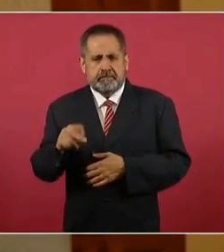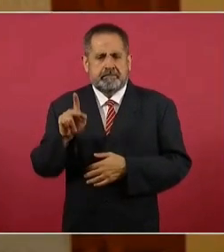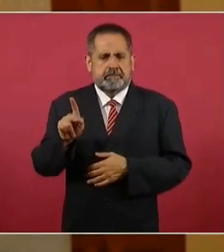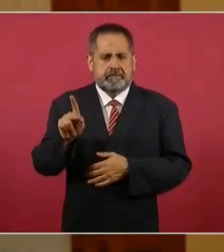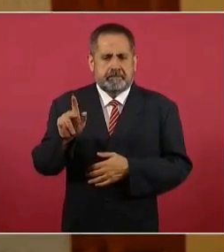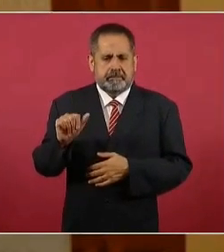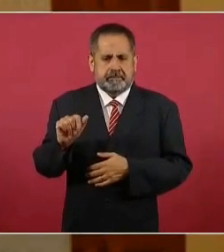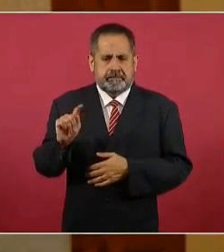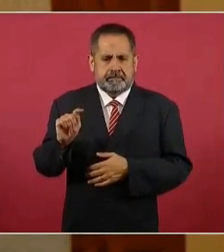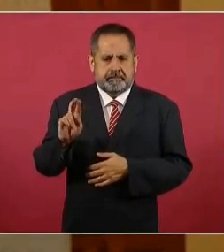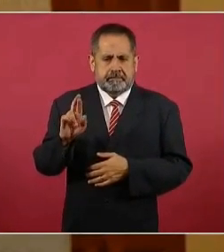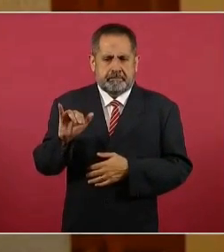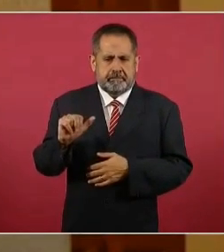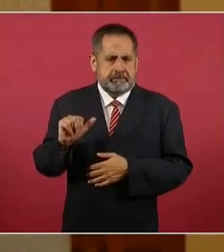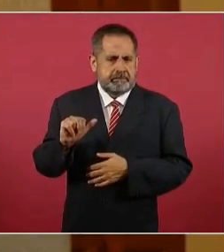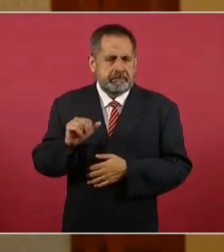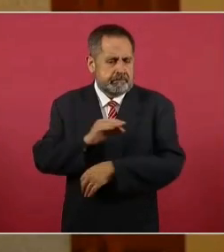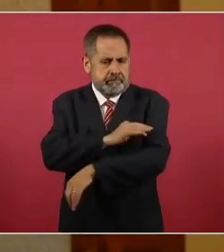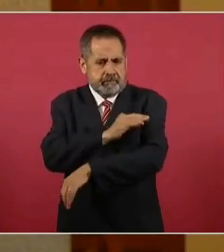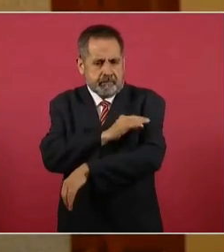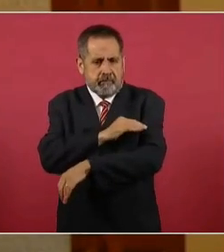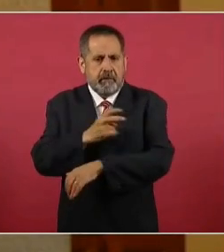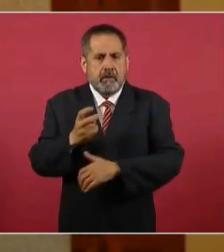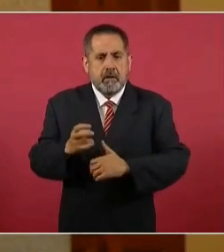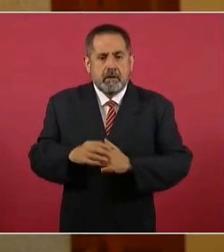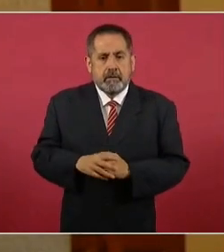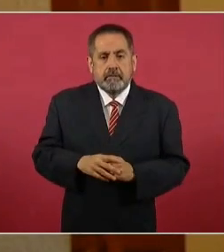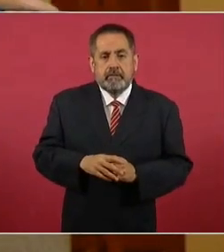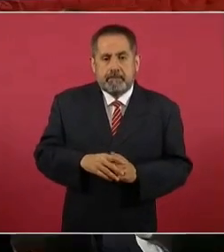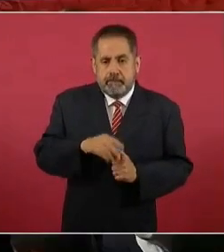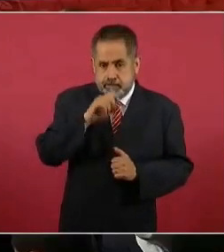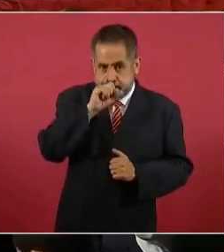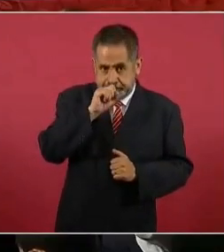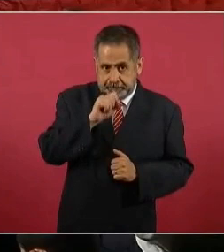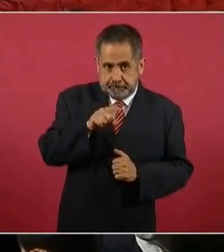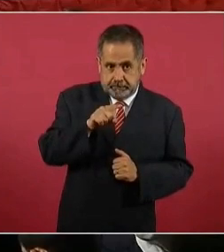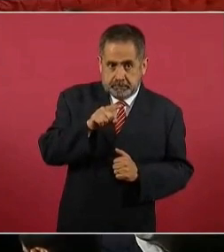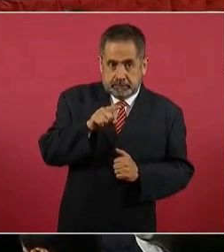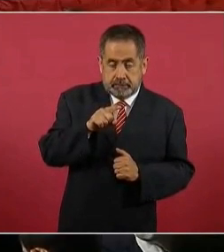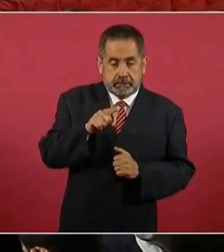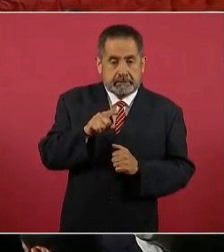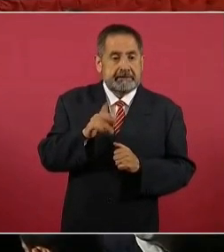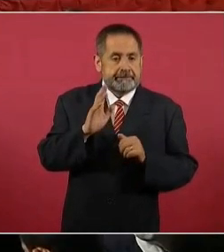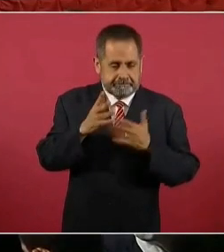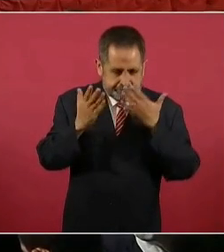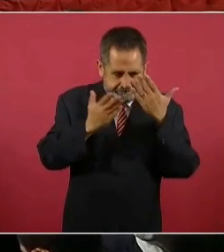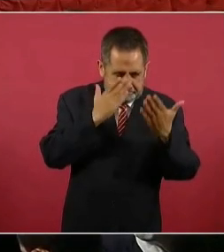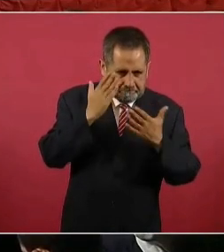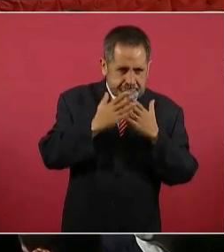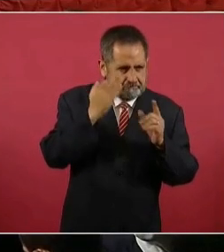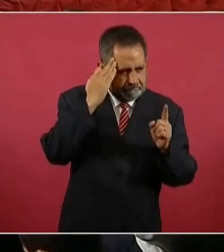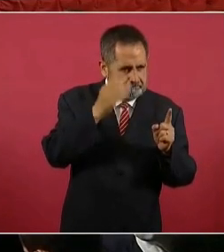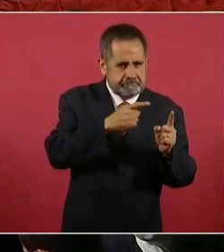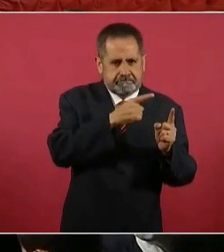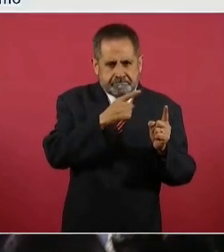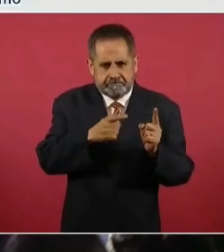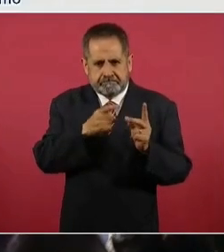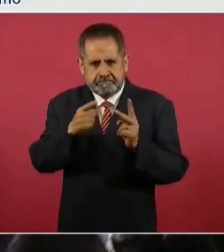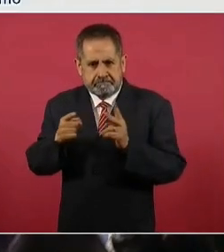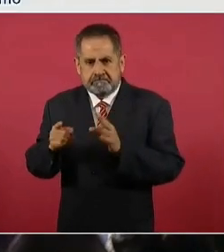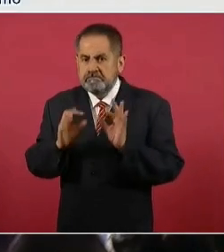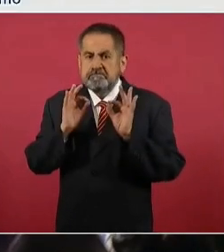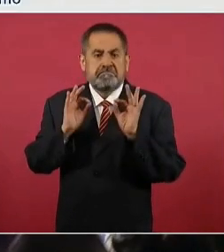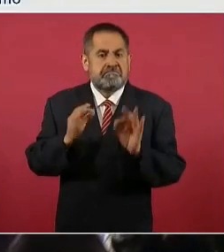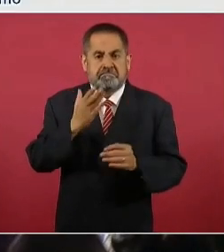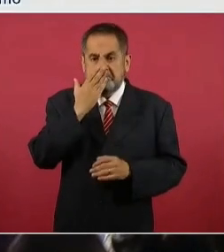muy bien todo lo que implica este esfuerzo. Se han pasado las fases preclínicas con éxito en animales,